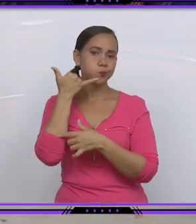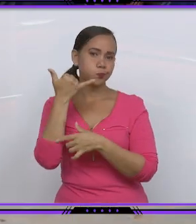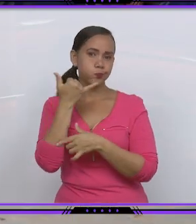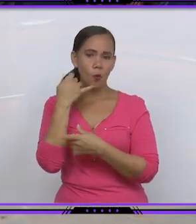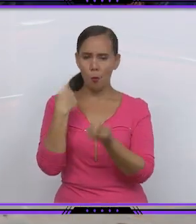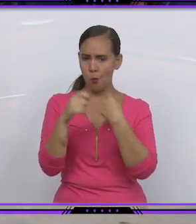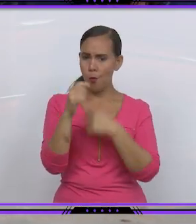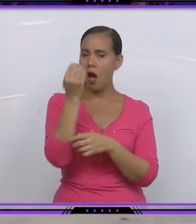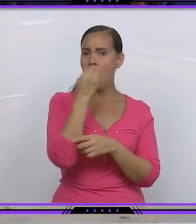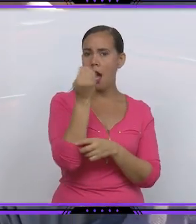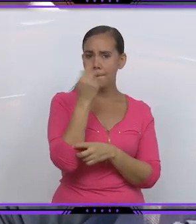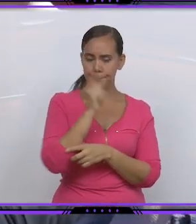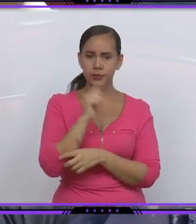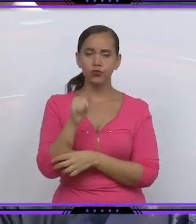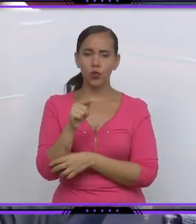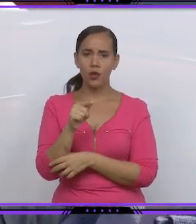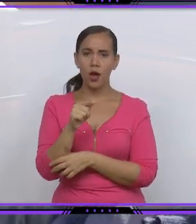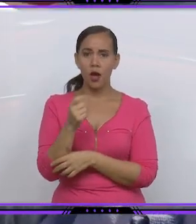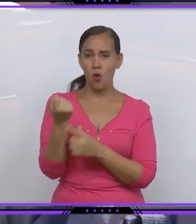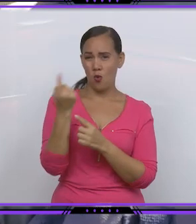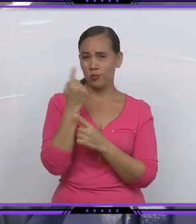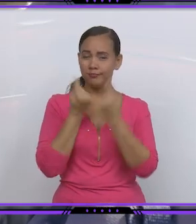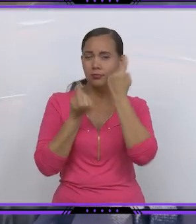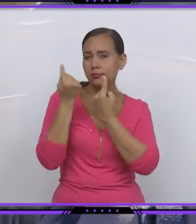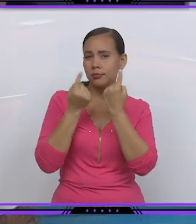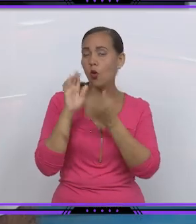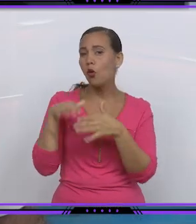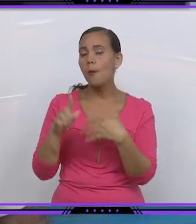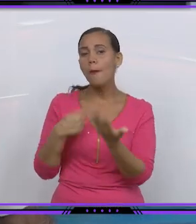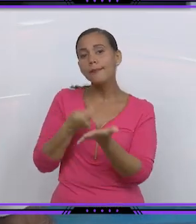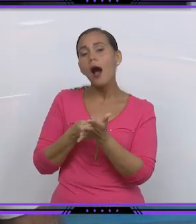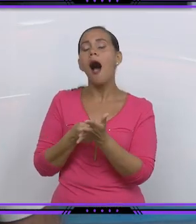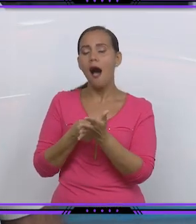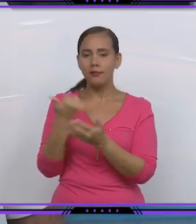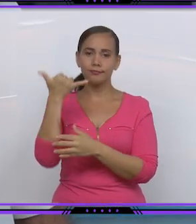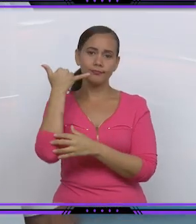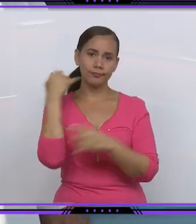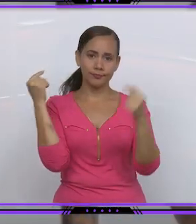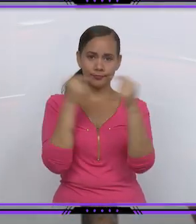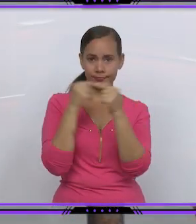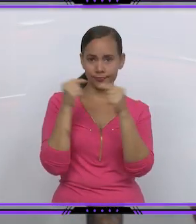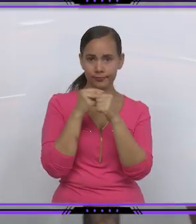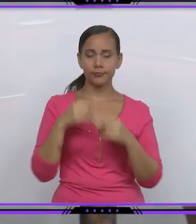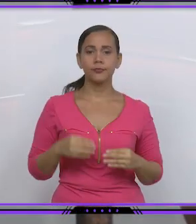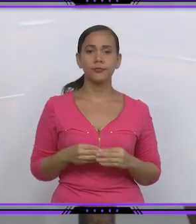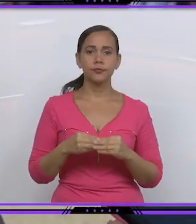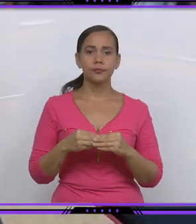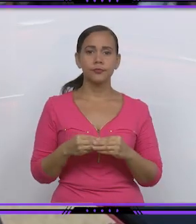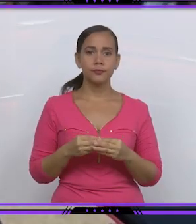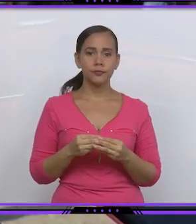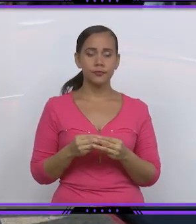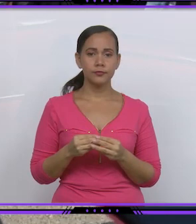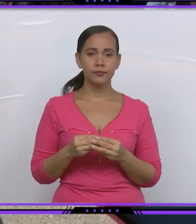ofertas y servicios alimenticios para el disfrute del público, la feria tuvo como única alternativa de pago las plataformas TransferMovil y Enzona.